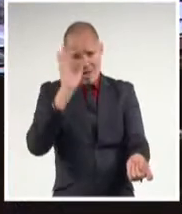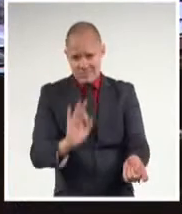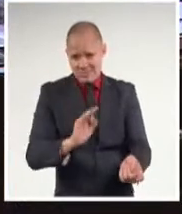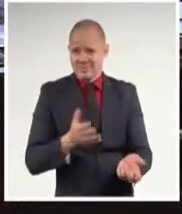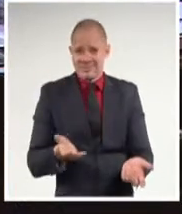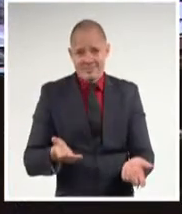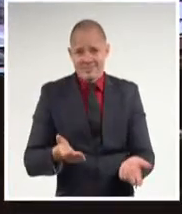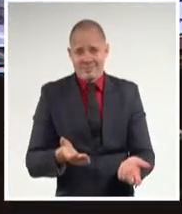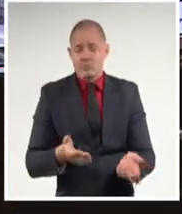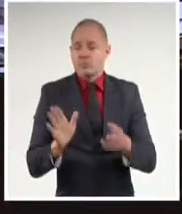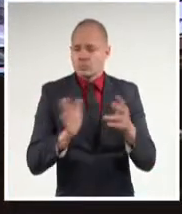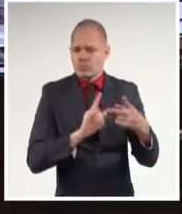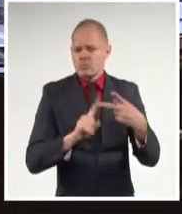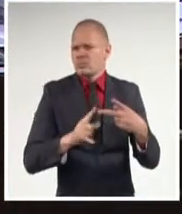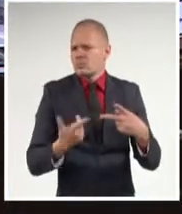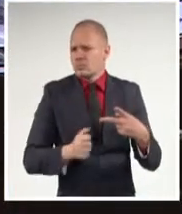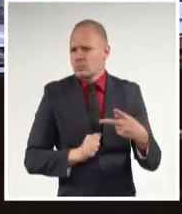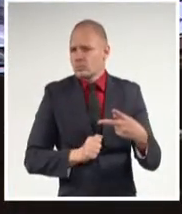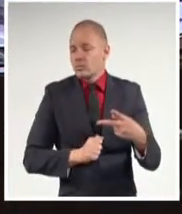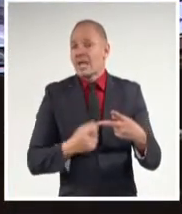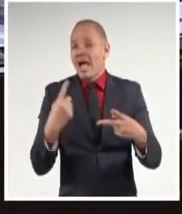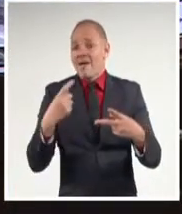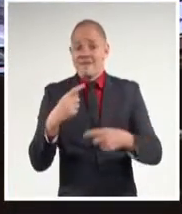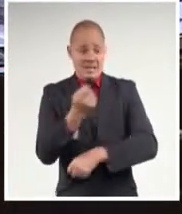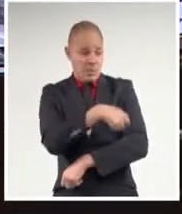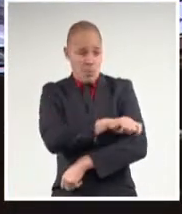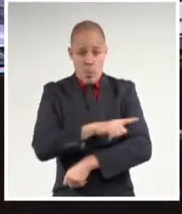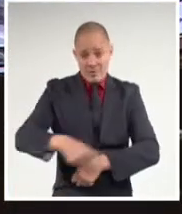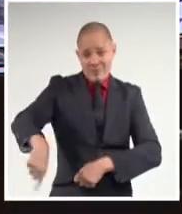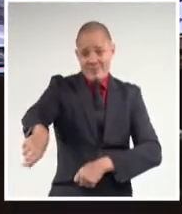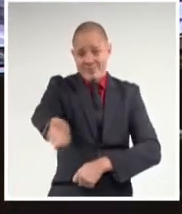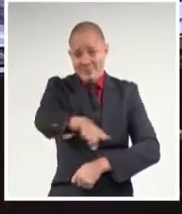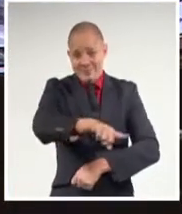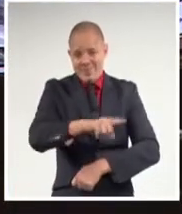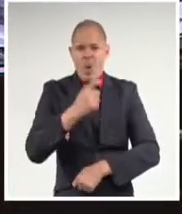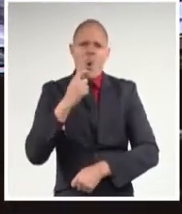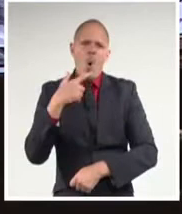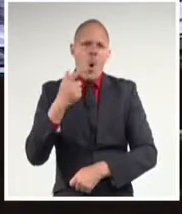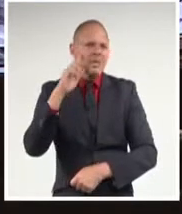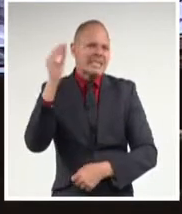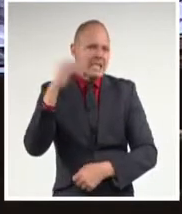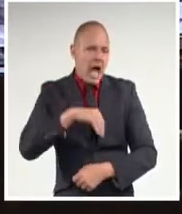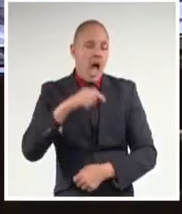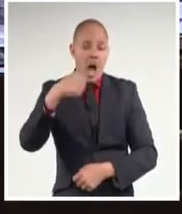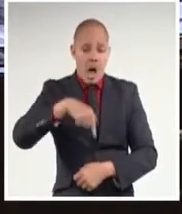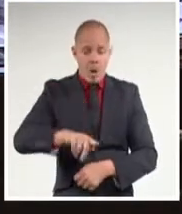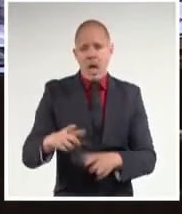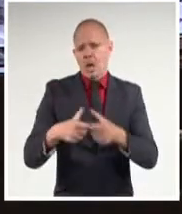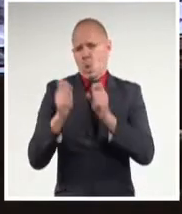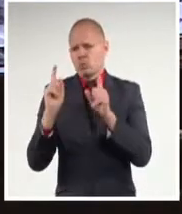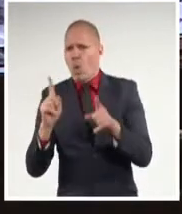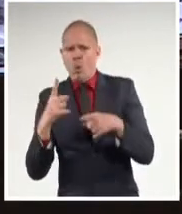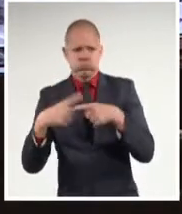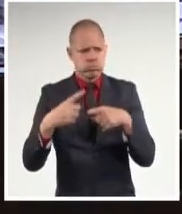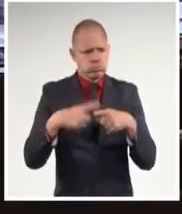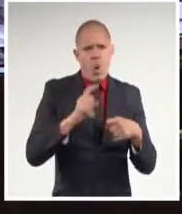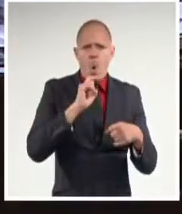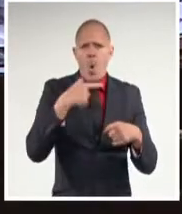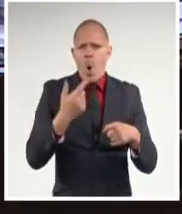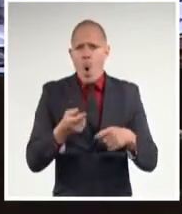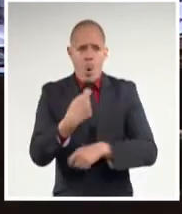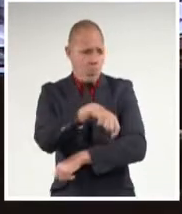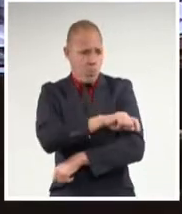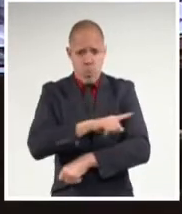cómo organizamos al propio pueblo con todos estos espacios de participación que estamos teniendo para que el pueblo haga